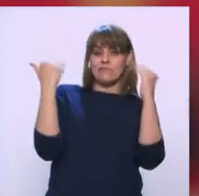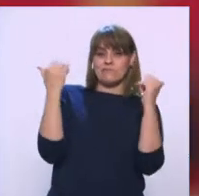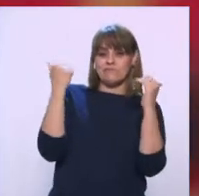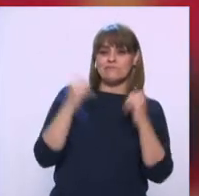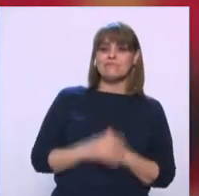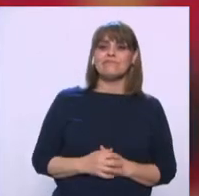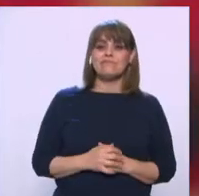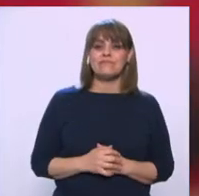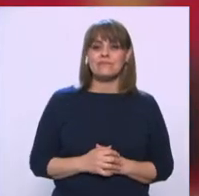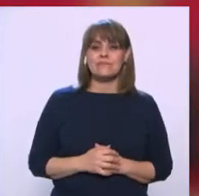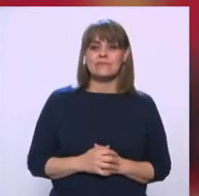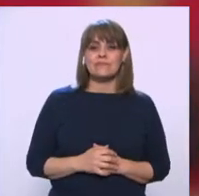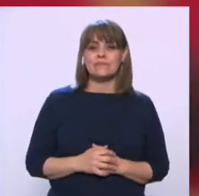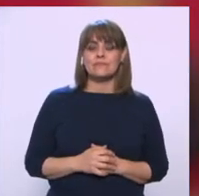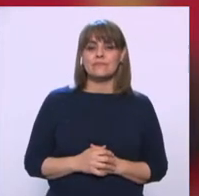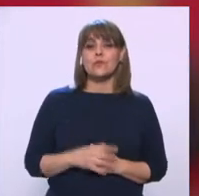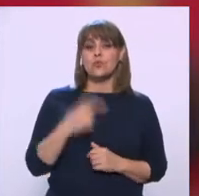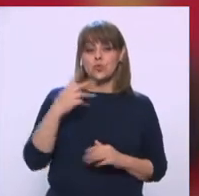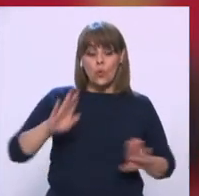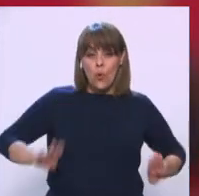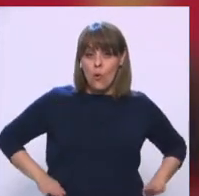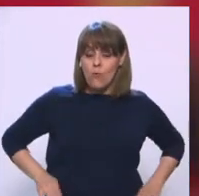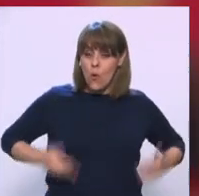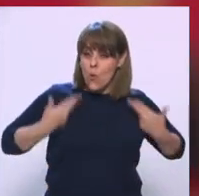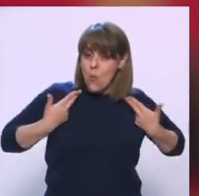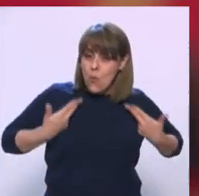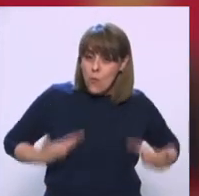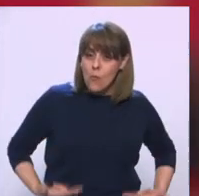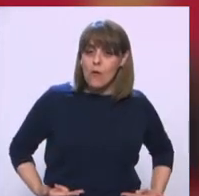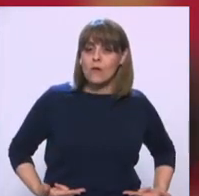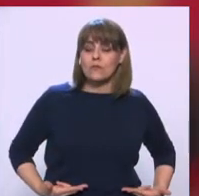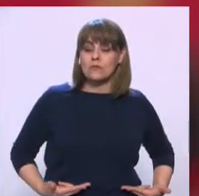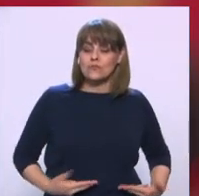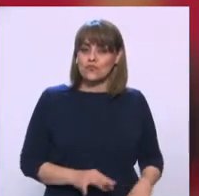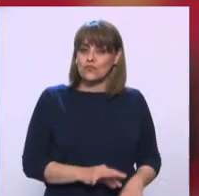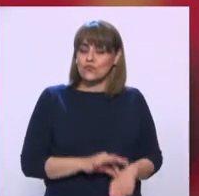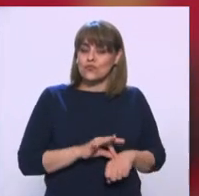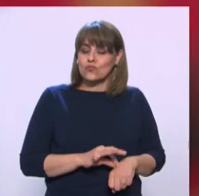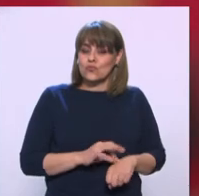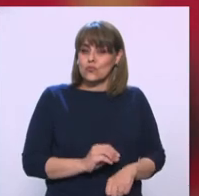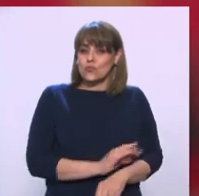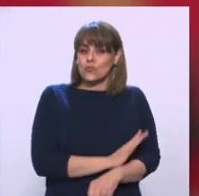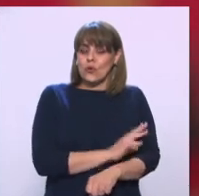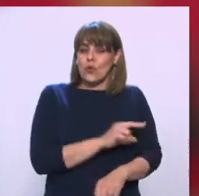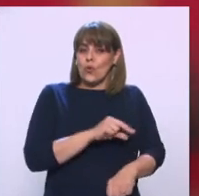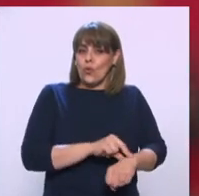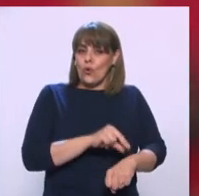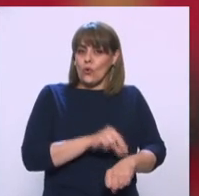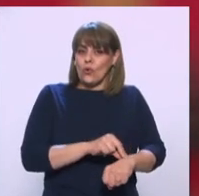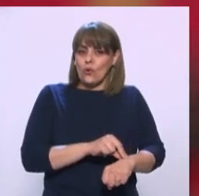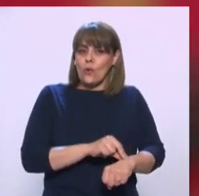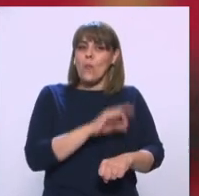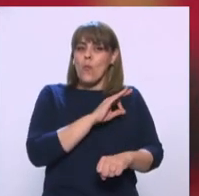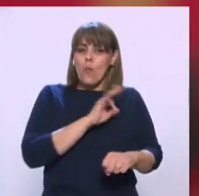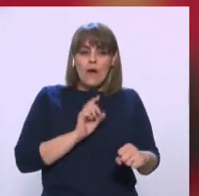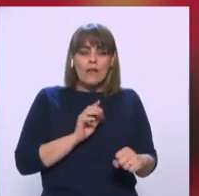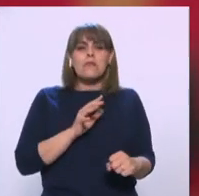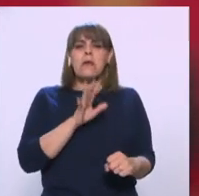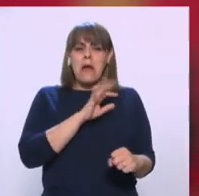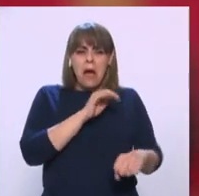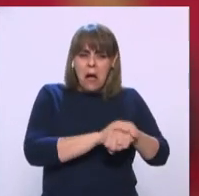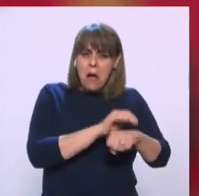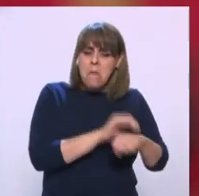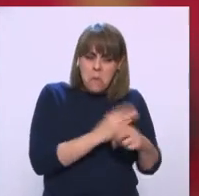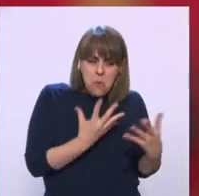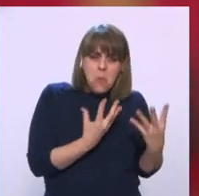El humanismo de también, además de médicos, lograr ser amigos de sus pacientes,